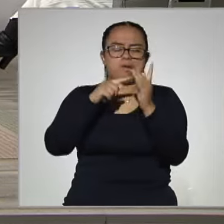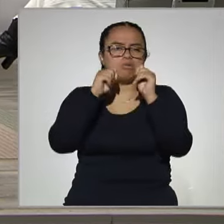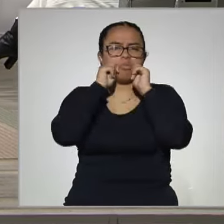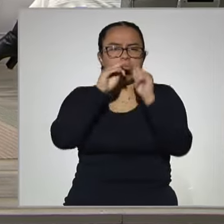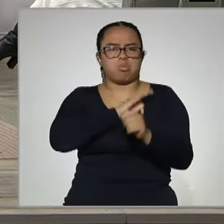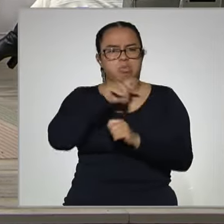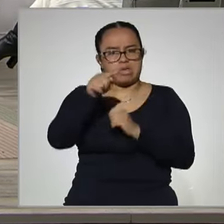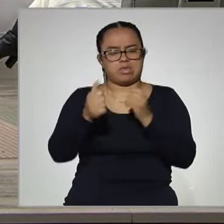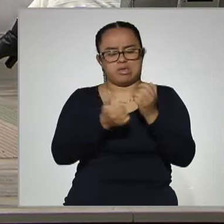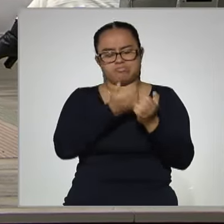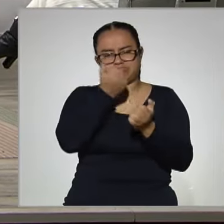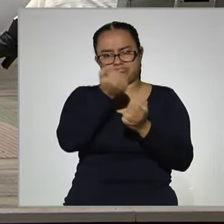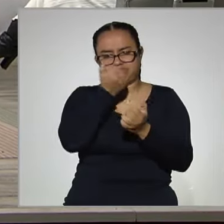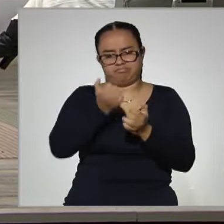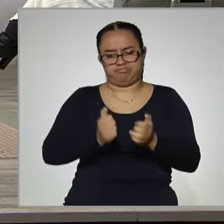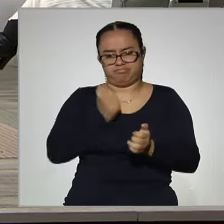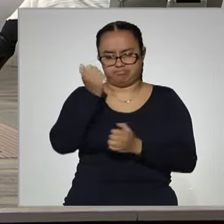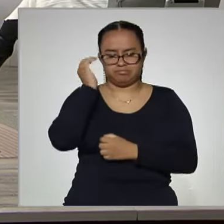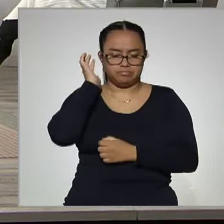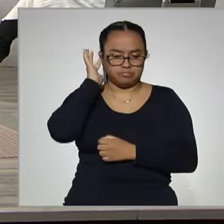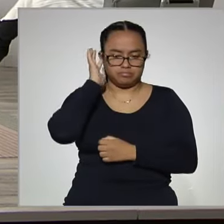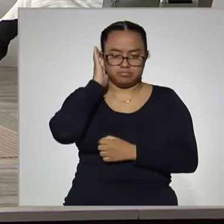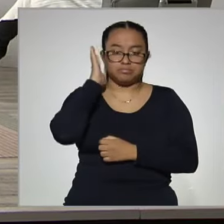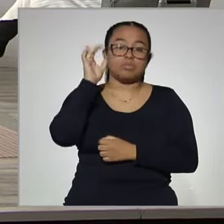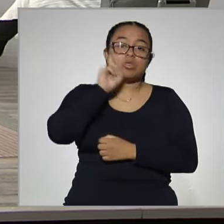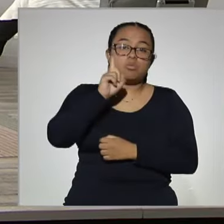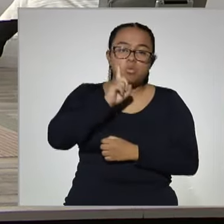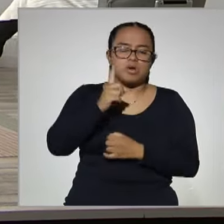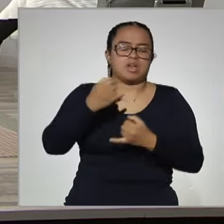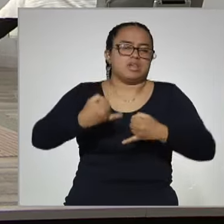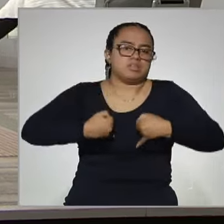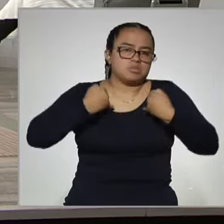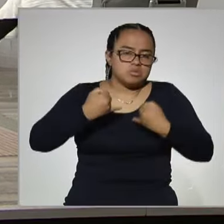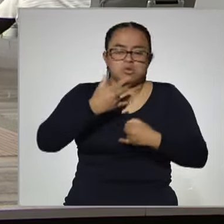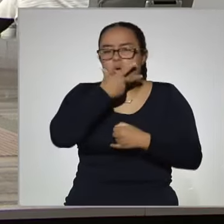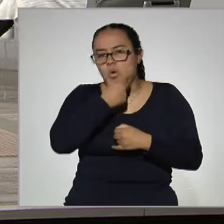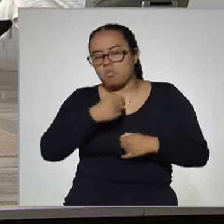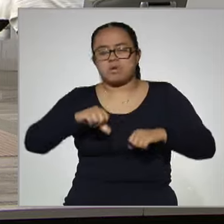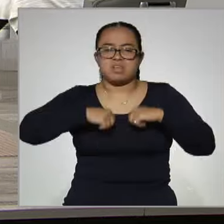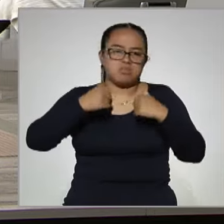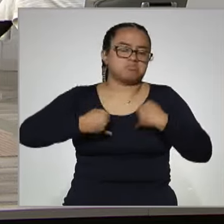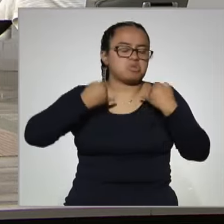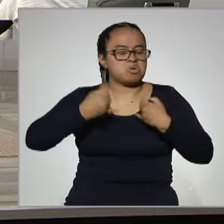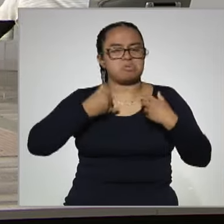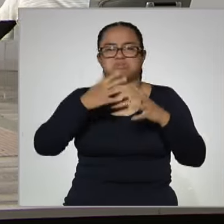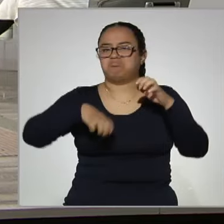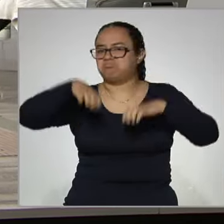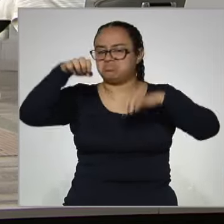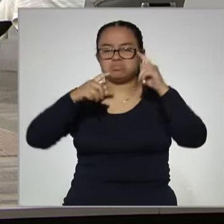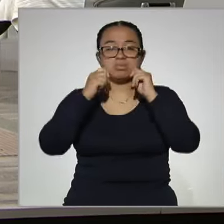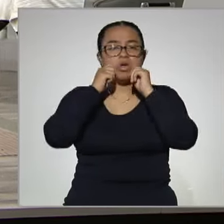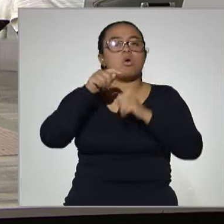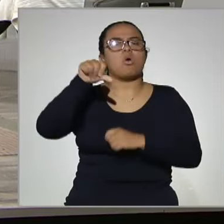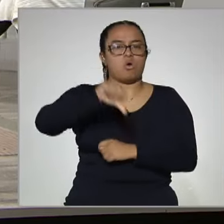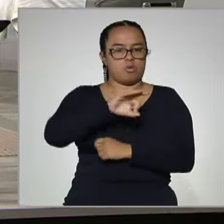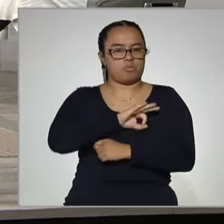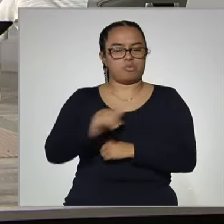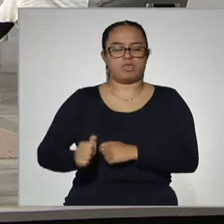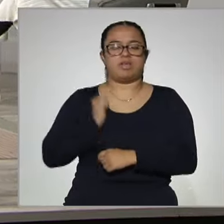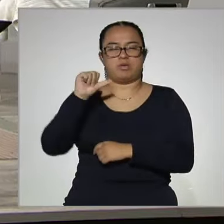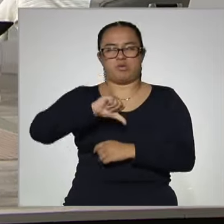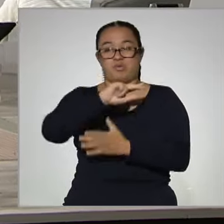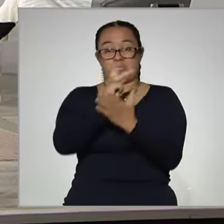Adolescentes, jóvenes o adultos, hombres o mujeres que quieran retomar sus estudios, están viendo el programa correcto esta mañana aquí en Diálogos en